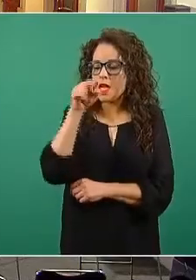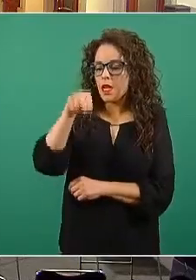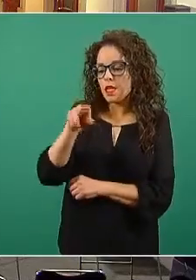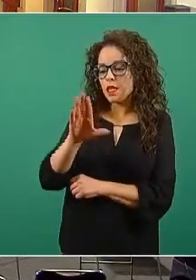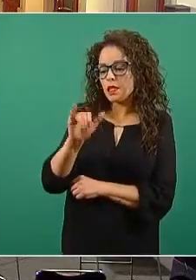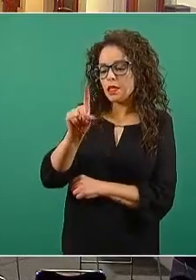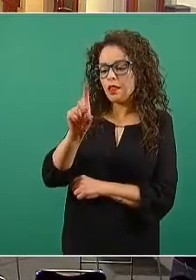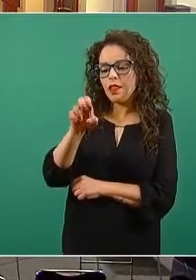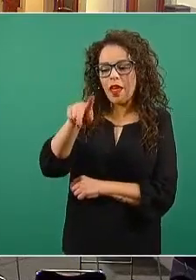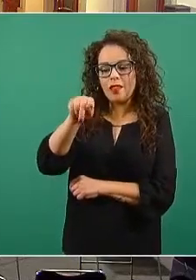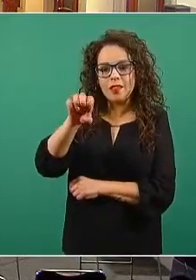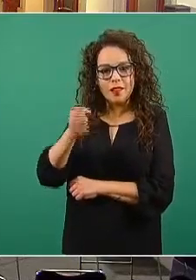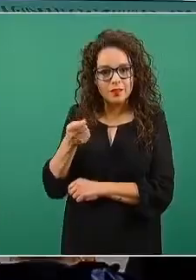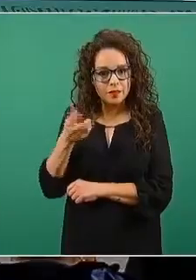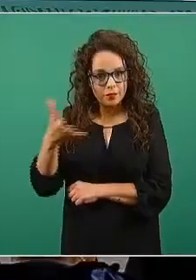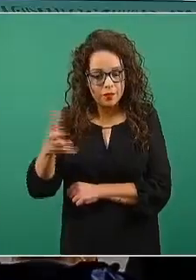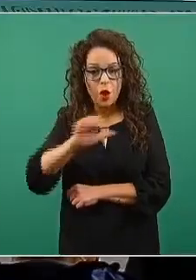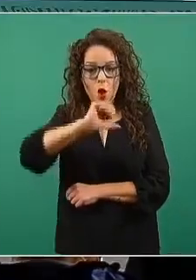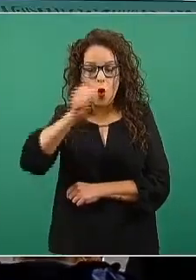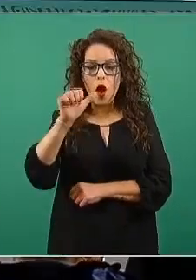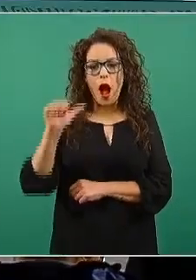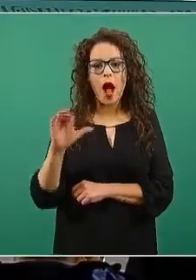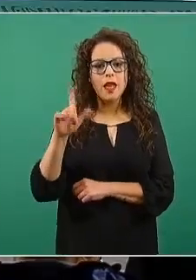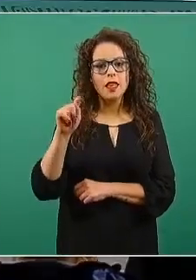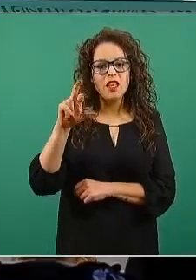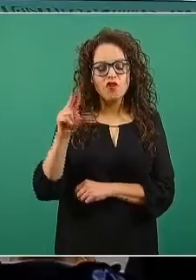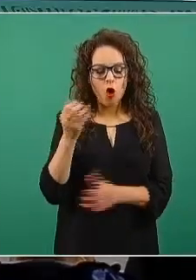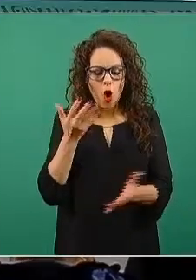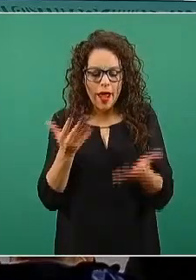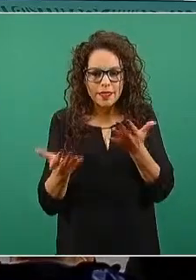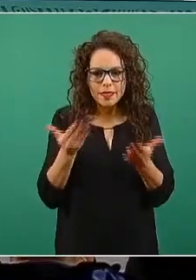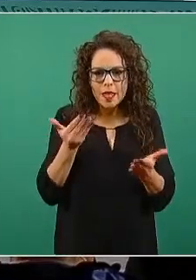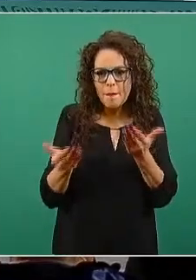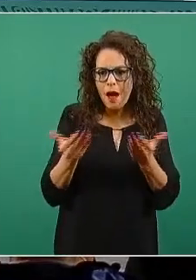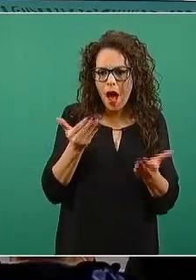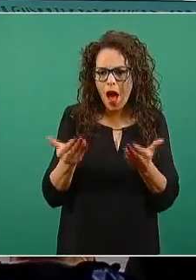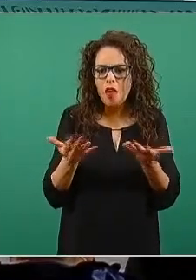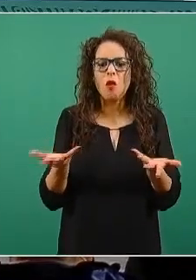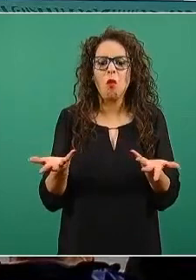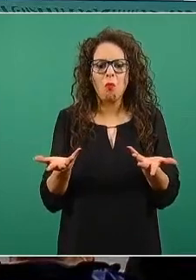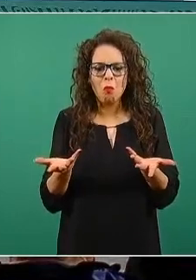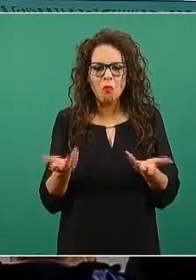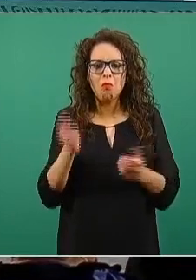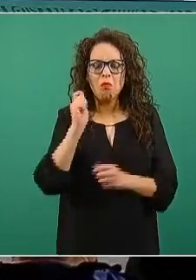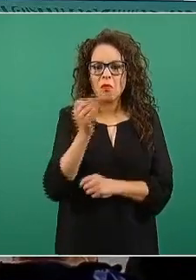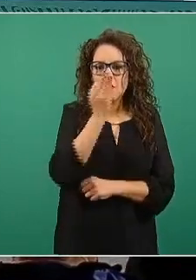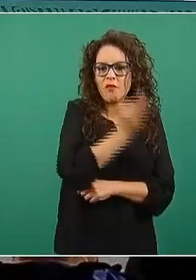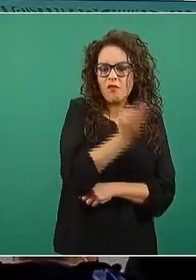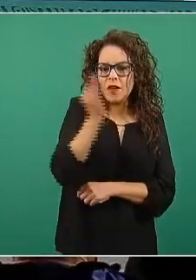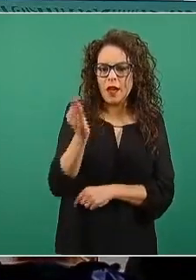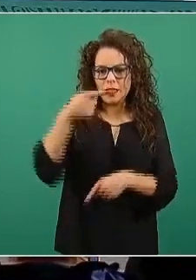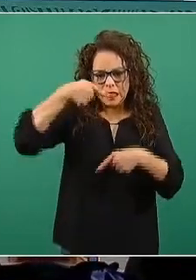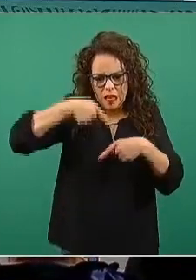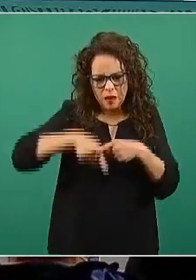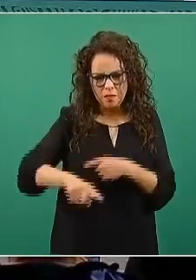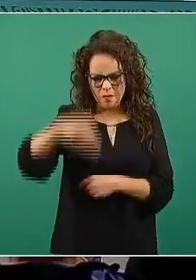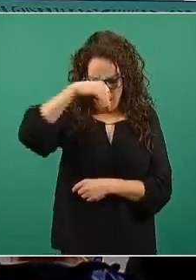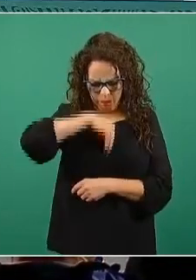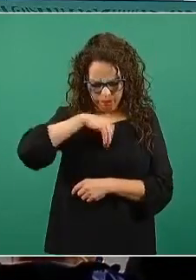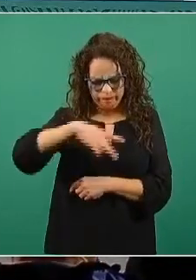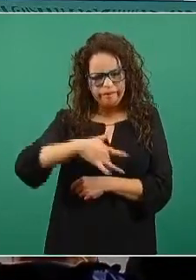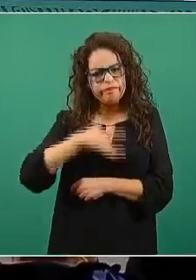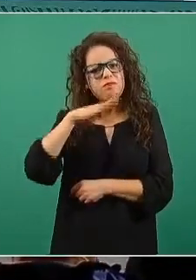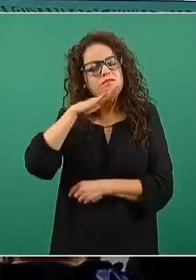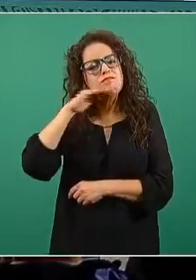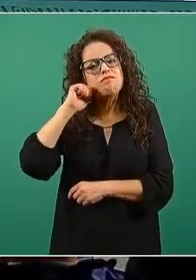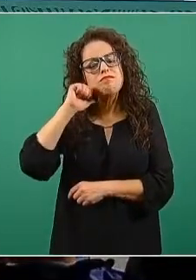activos estimados, es decir, los casos que de acuerdo a la fecha de inicio de síntomas sabemos